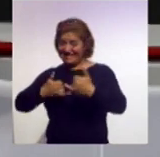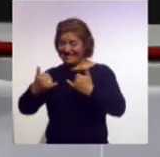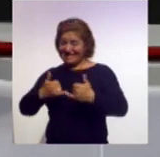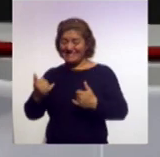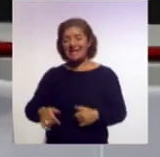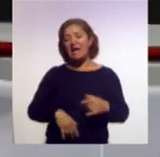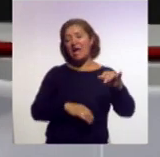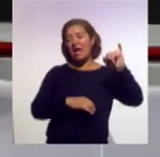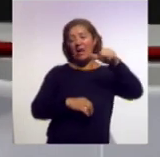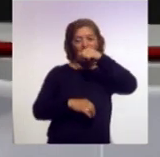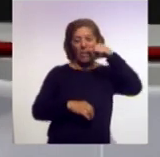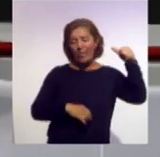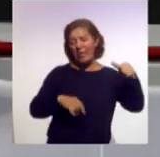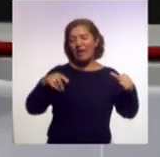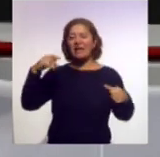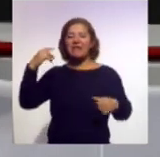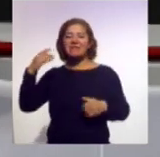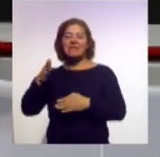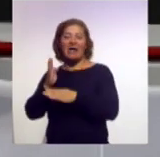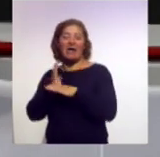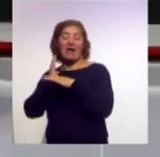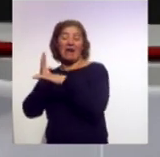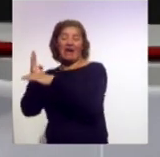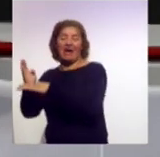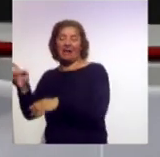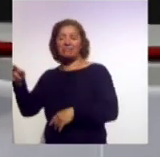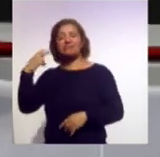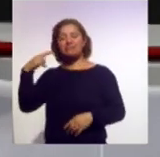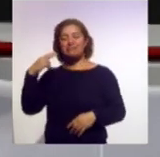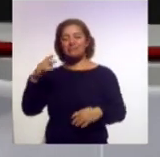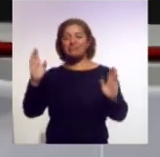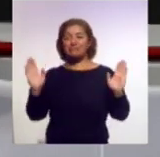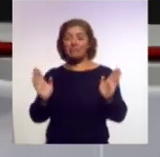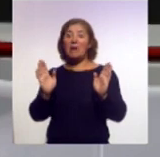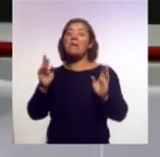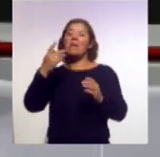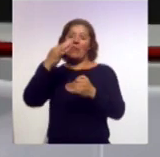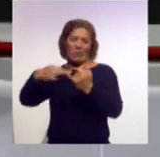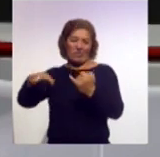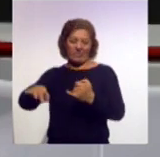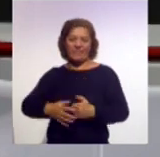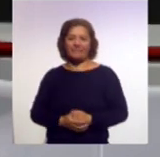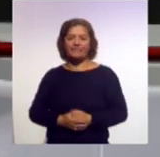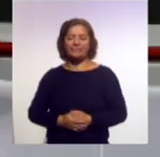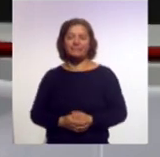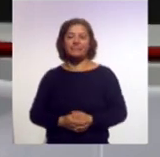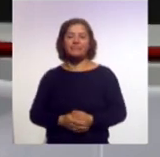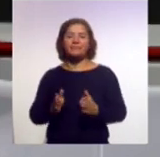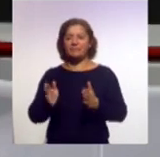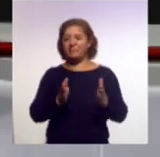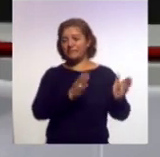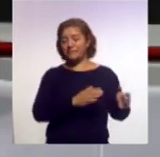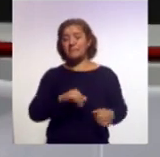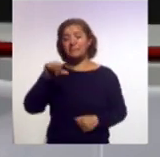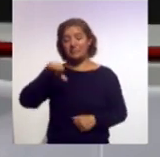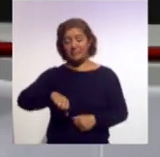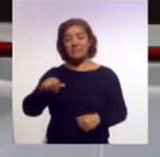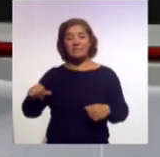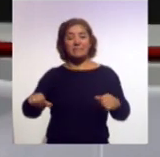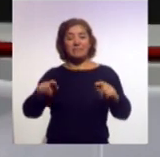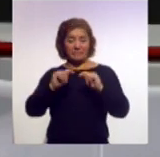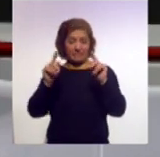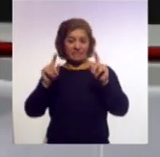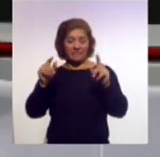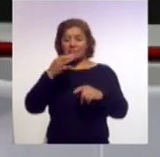Tiburones Rojos de Veracruz ya para definir a los últimos invitados en semifinales. Cambiamos de información aquí en Tlaxcala se siguen realizando actividades para